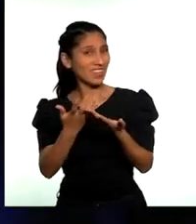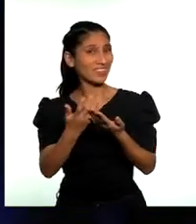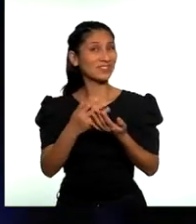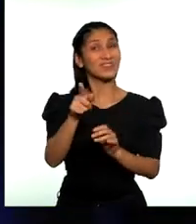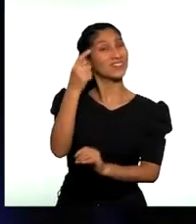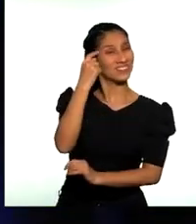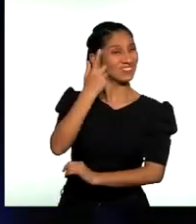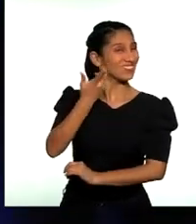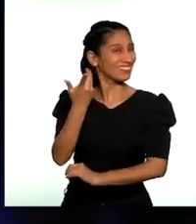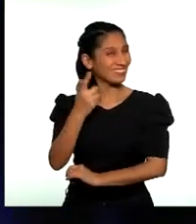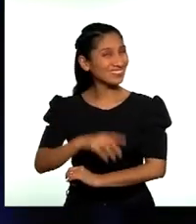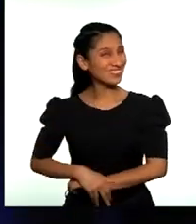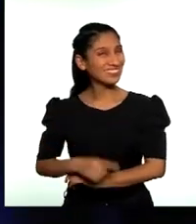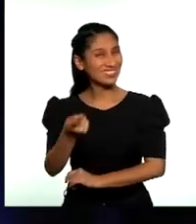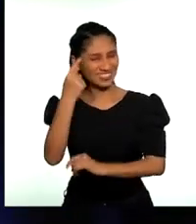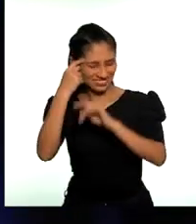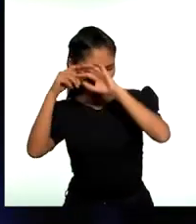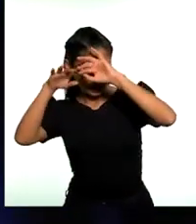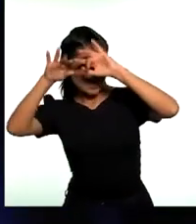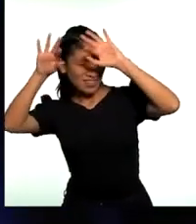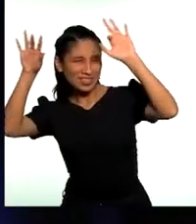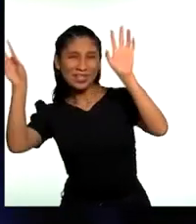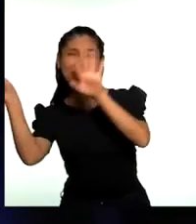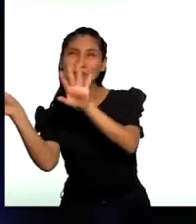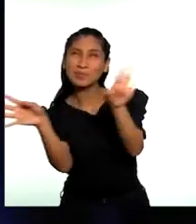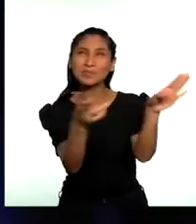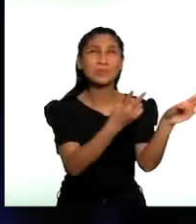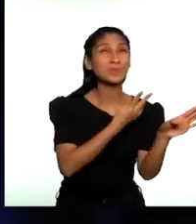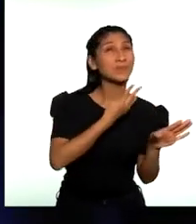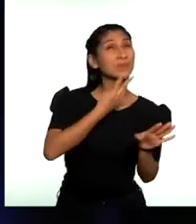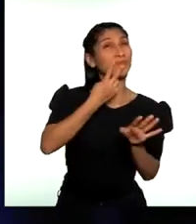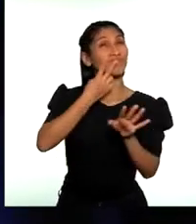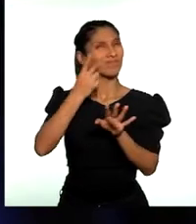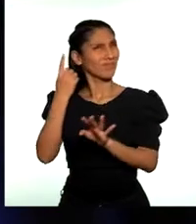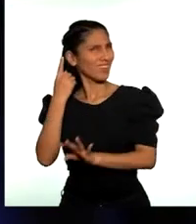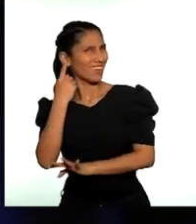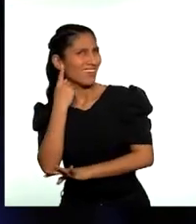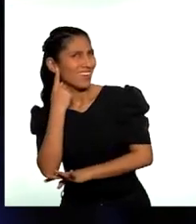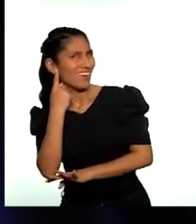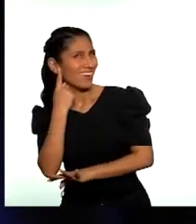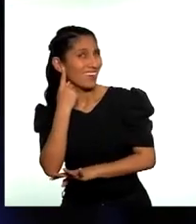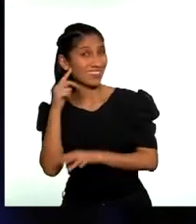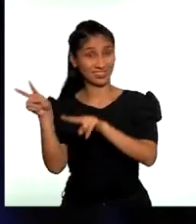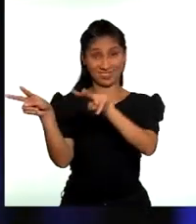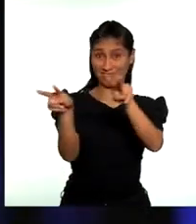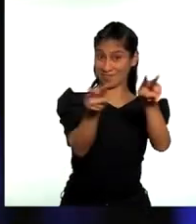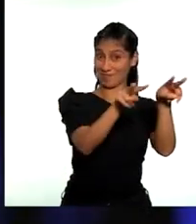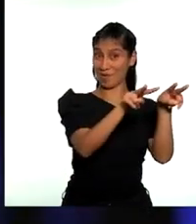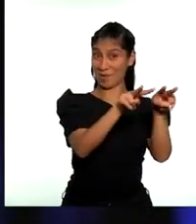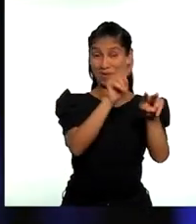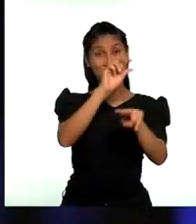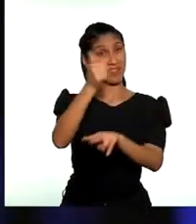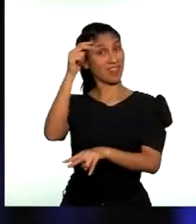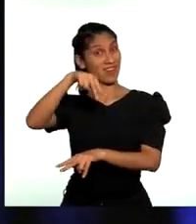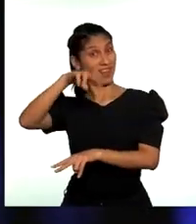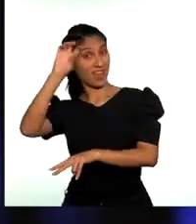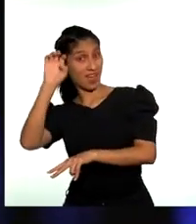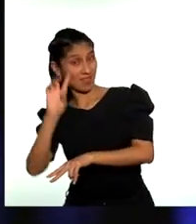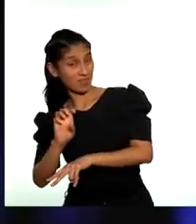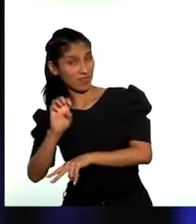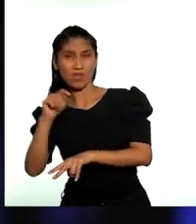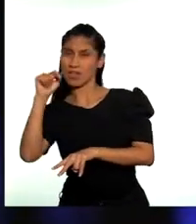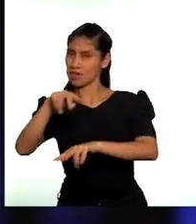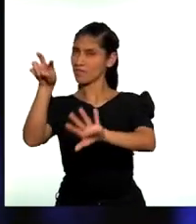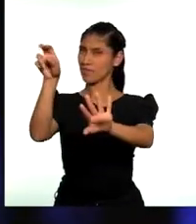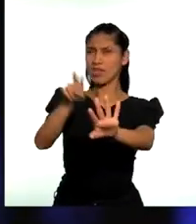¿Qué tal les pareció? ¿Se imaginaron los aromas, sonidos y sensaciones del Ande? En este poema, la